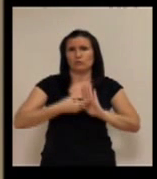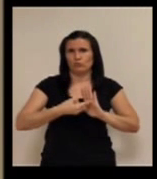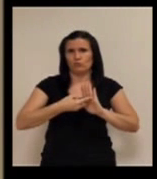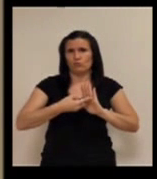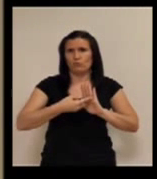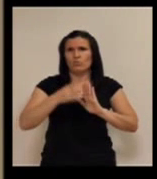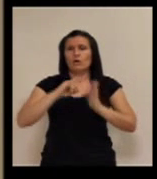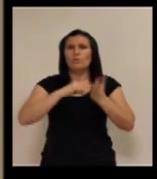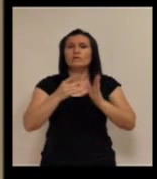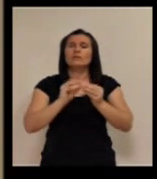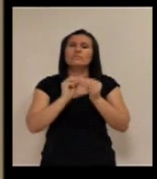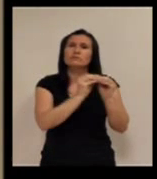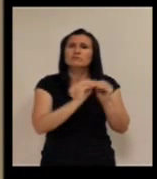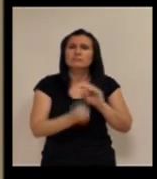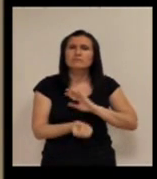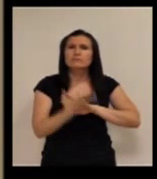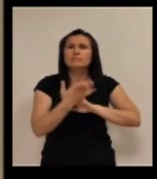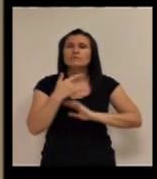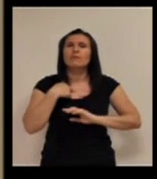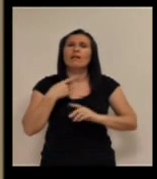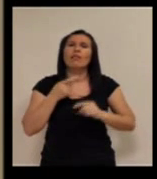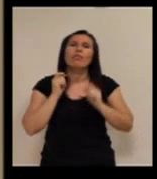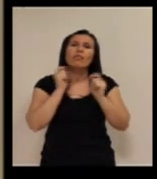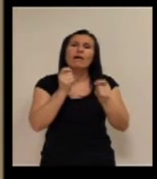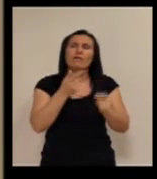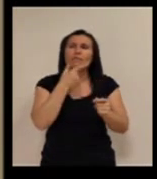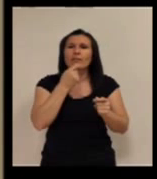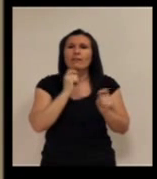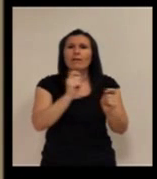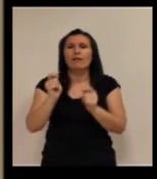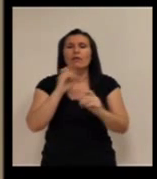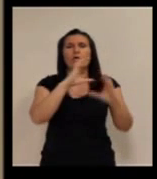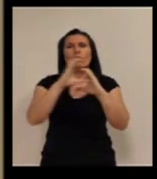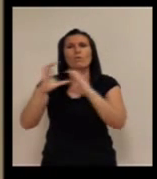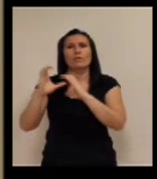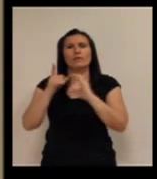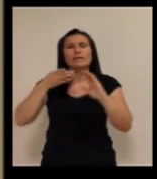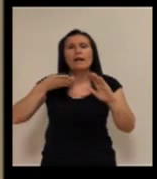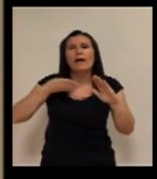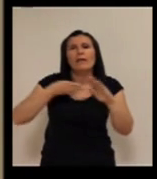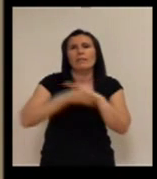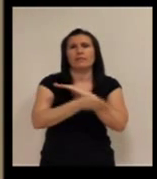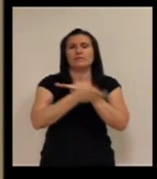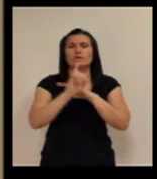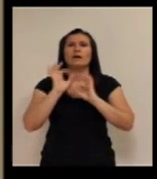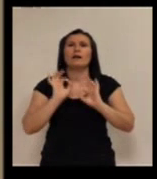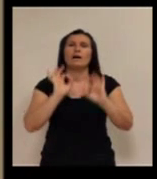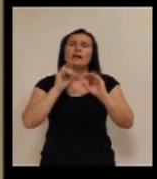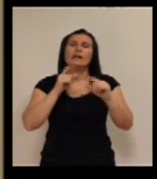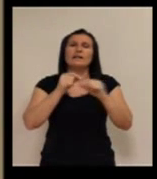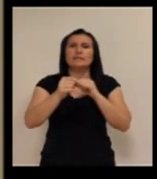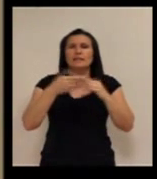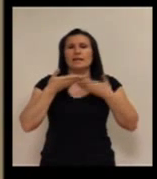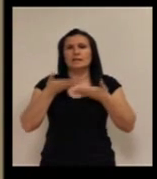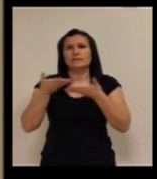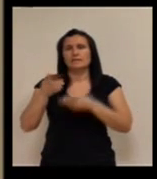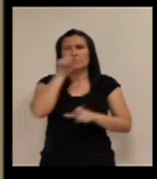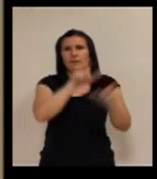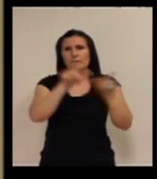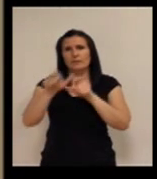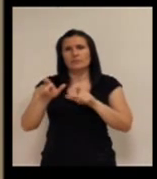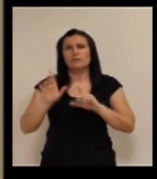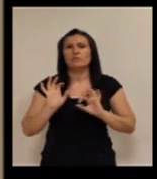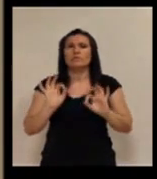hemos elaborado nosotros para facilitar la comunicación y el acceso a la teleasistencia de las personas